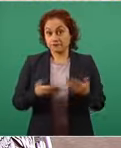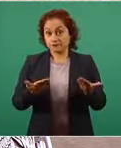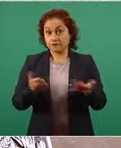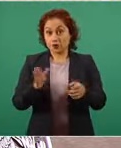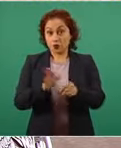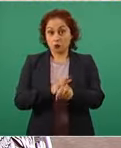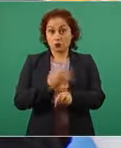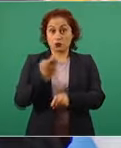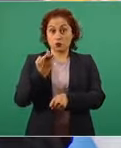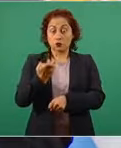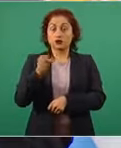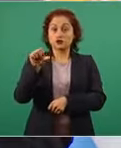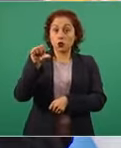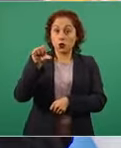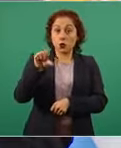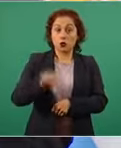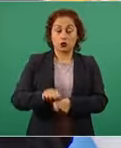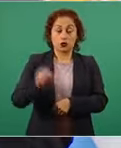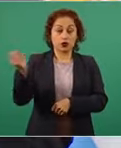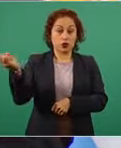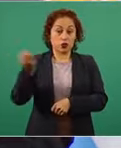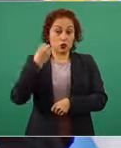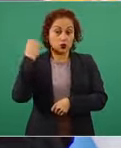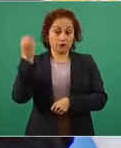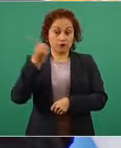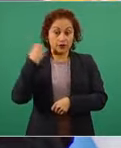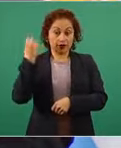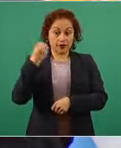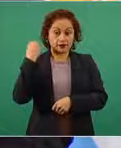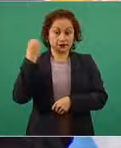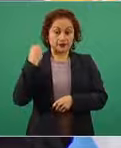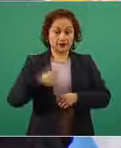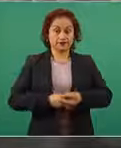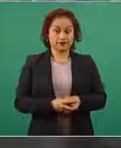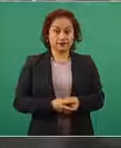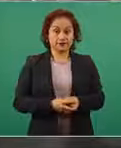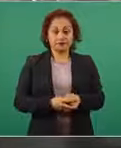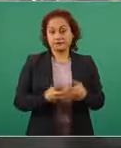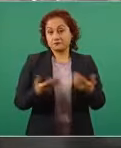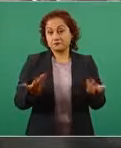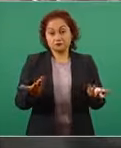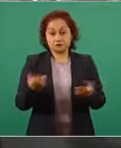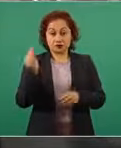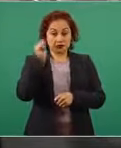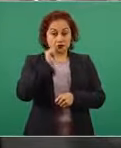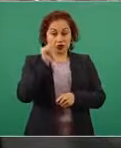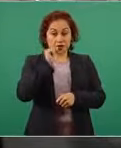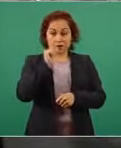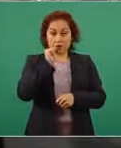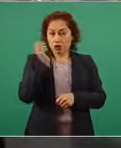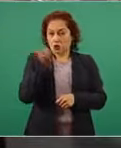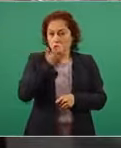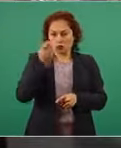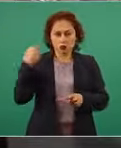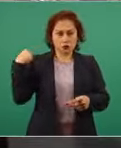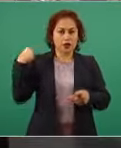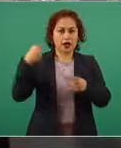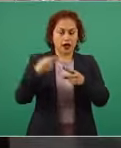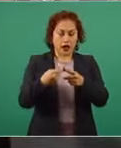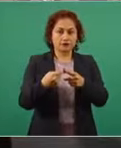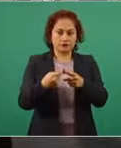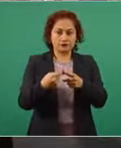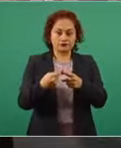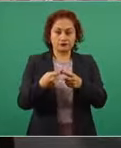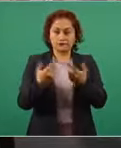esta conferencia como todos los días y como lo hacemos los